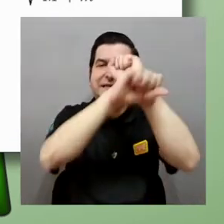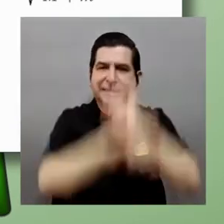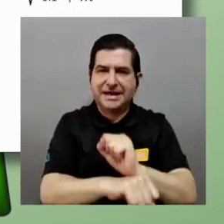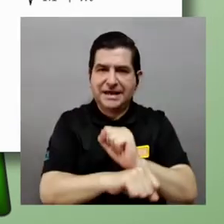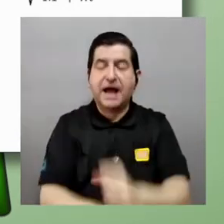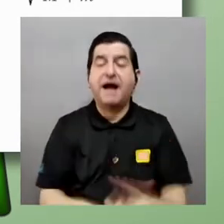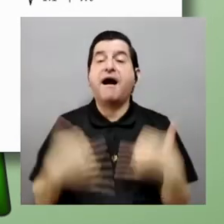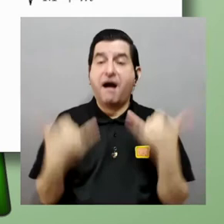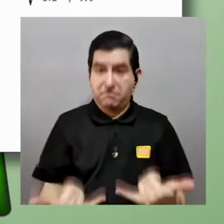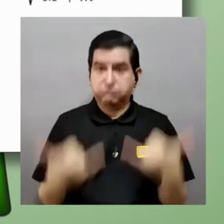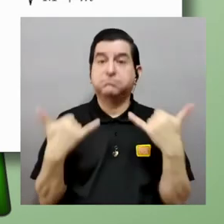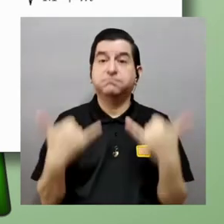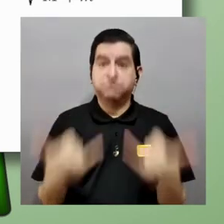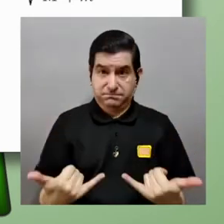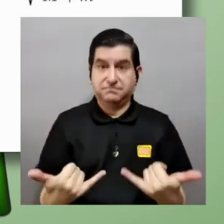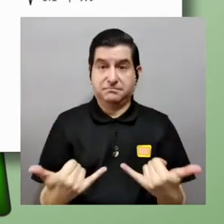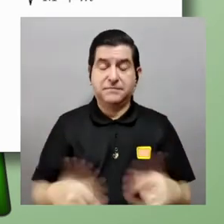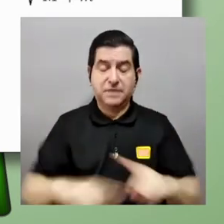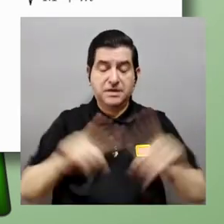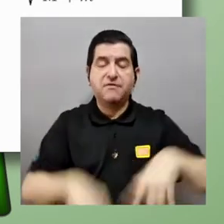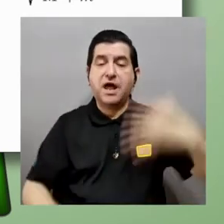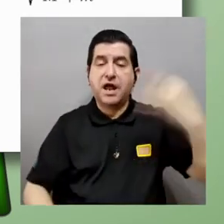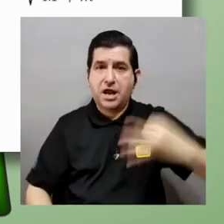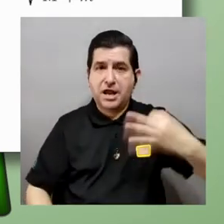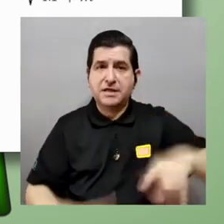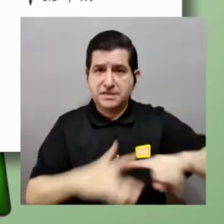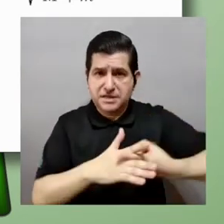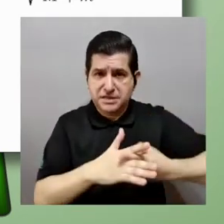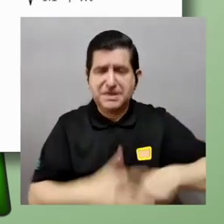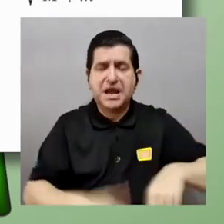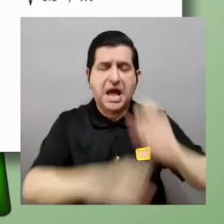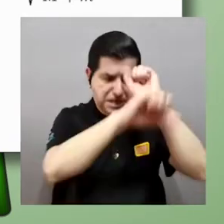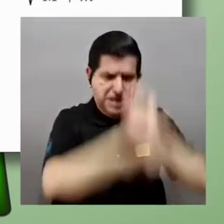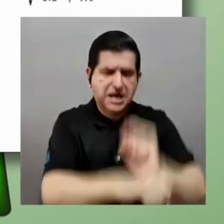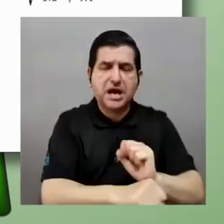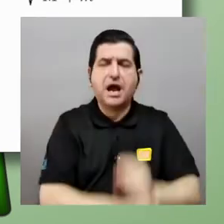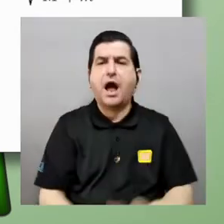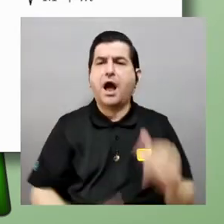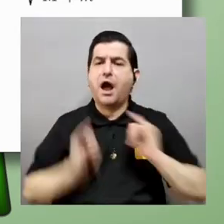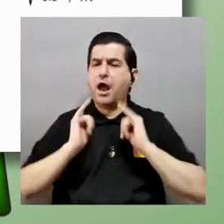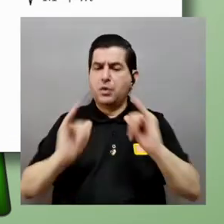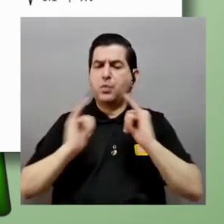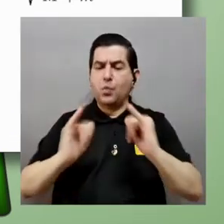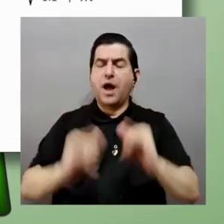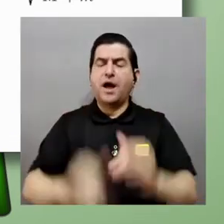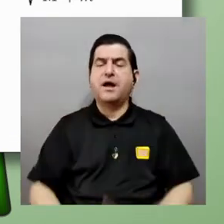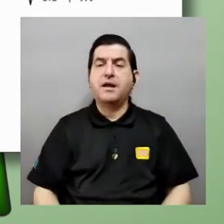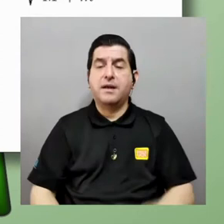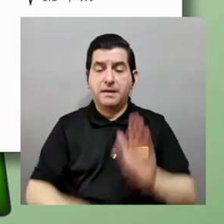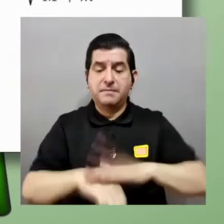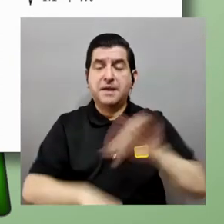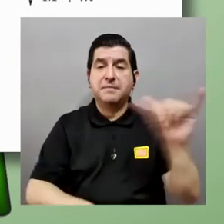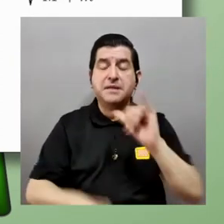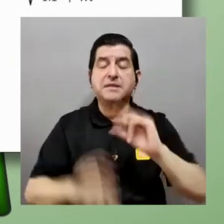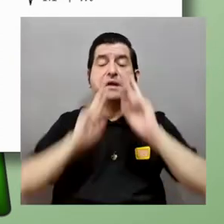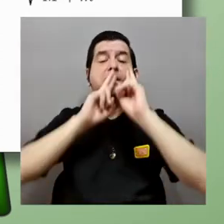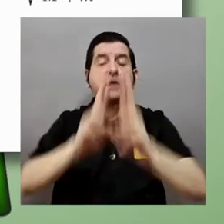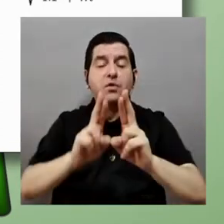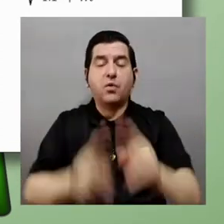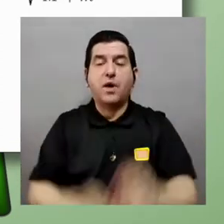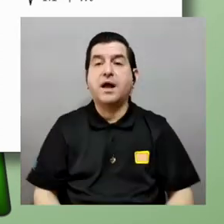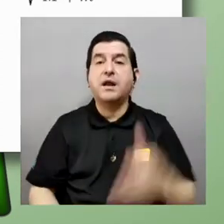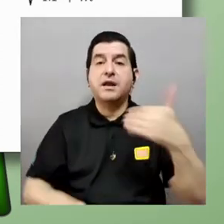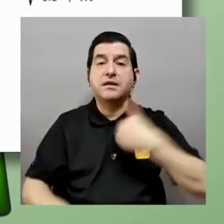mecánica clásica son actuales los distintos formalismos de la mecánica clásica son iguales porque llegamos al mismo